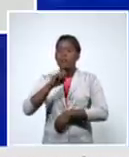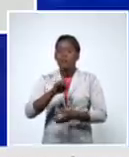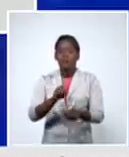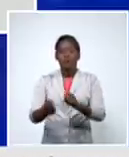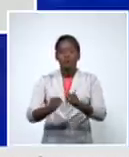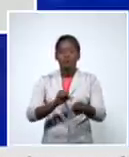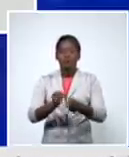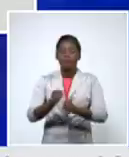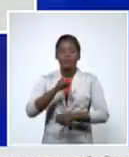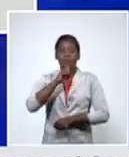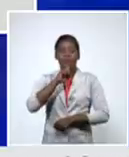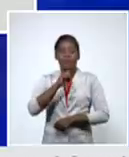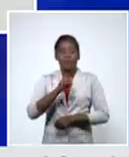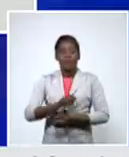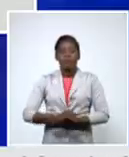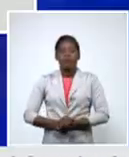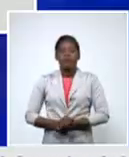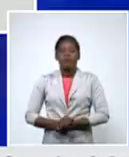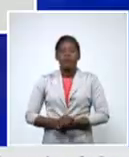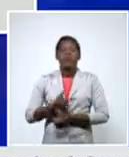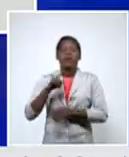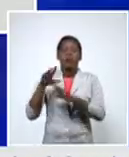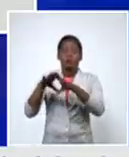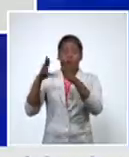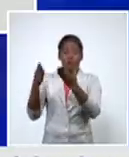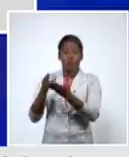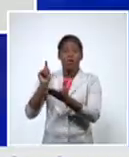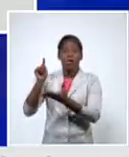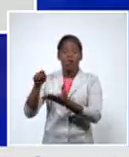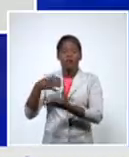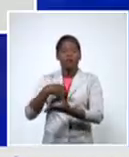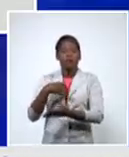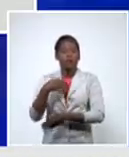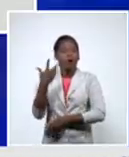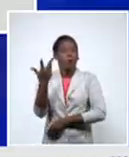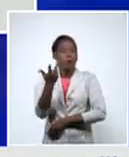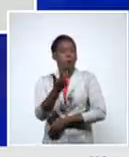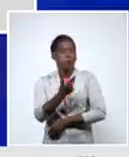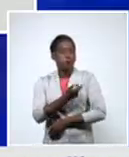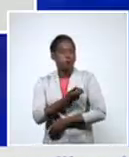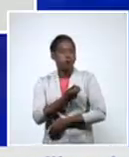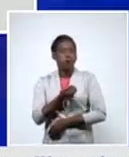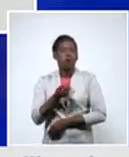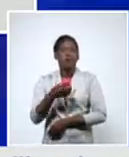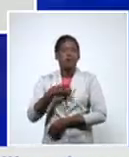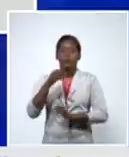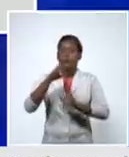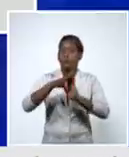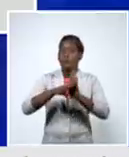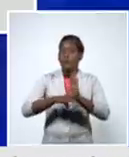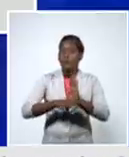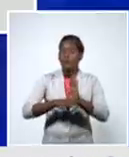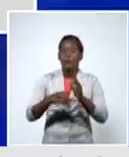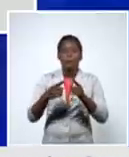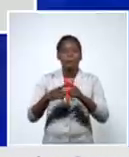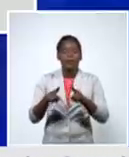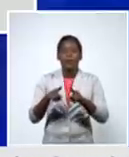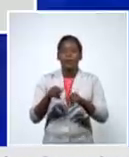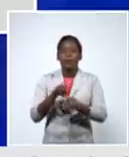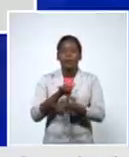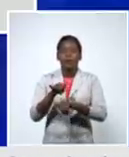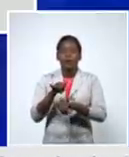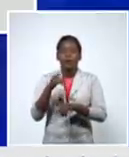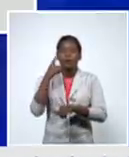pesar de las vacunas de las medidas pero a veces el comportamiento del país un poco que